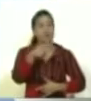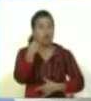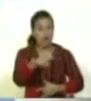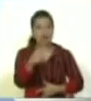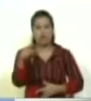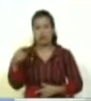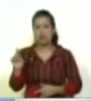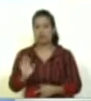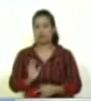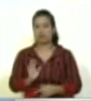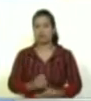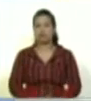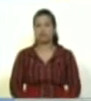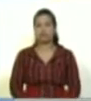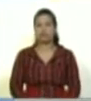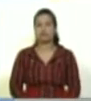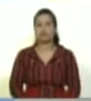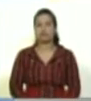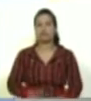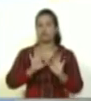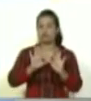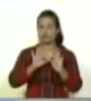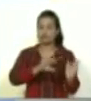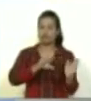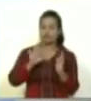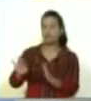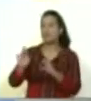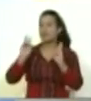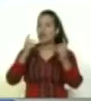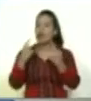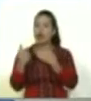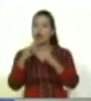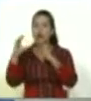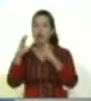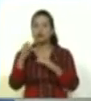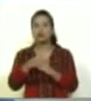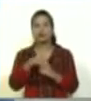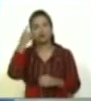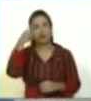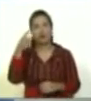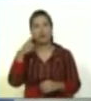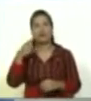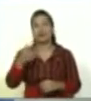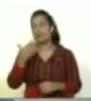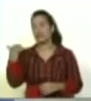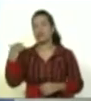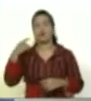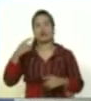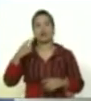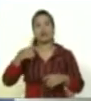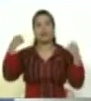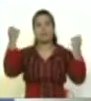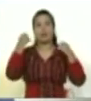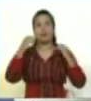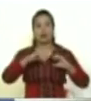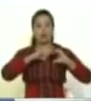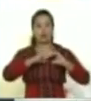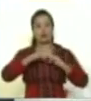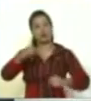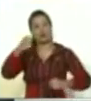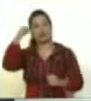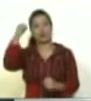estar 4F. Vamos a hablar un poco de comunicación. Este fin de semana salió la campaña Corazón Indestructible, con el fin de